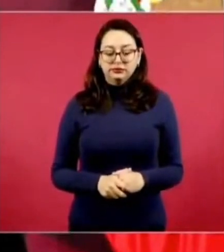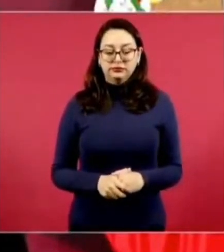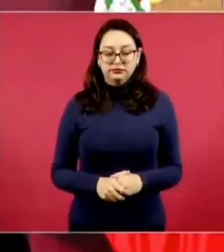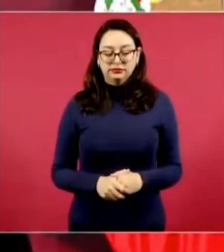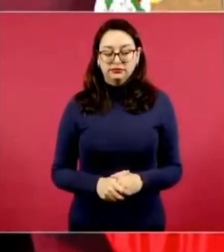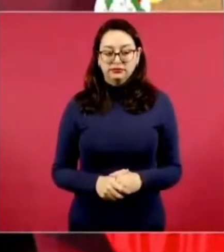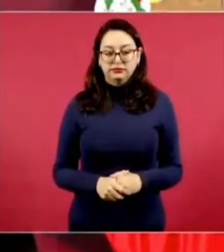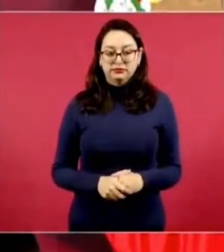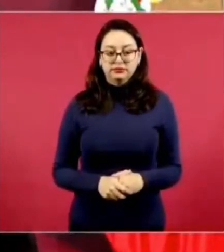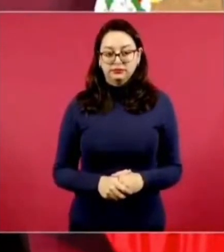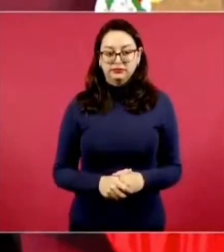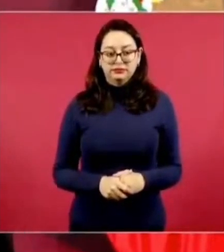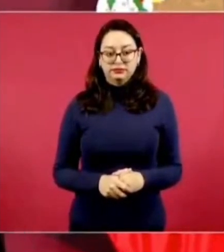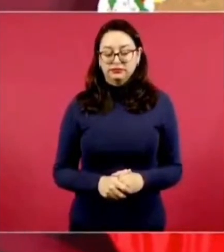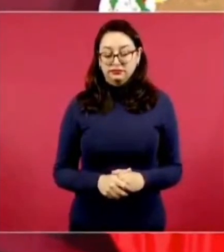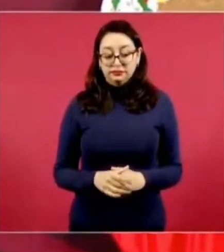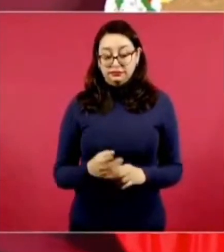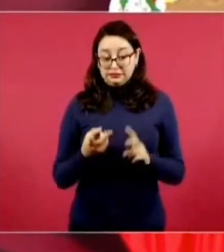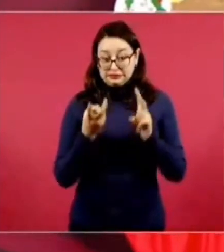no hablemos de eso